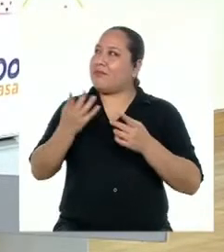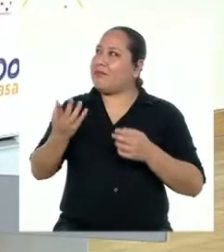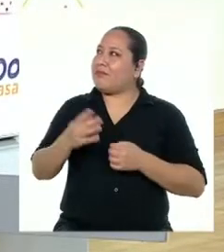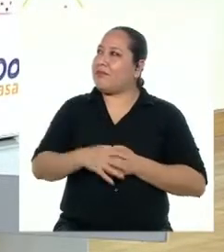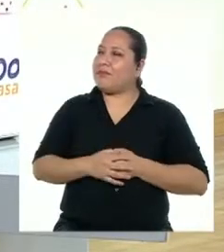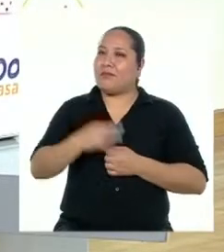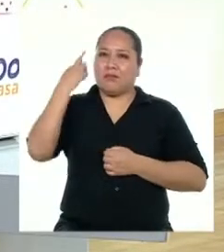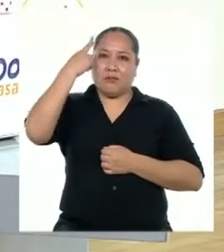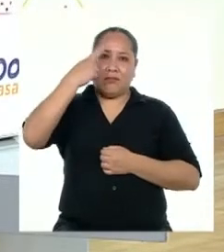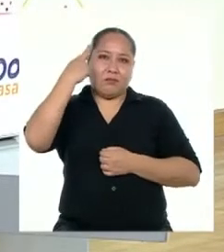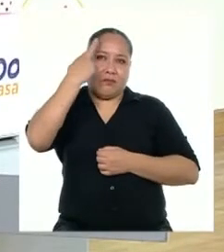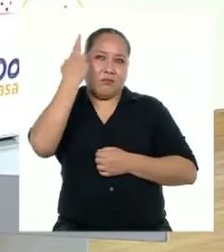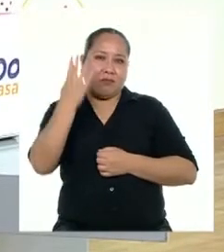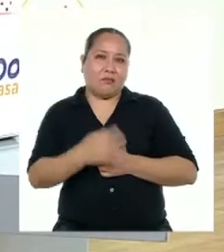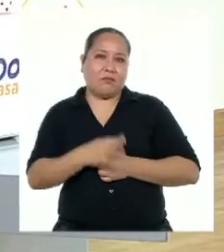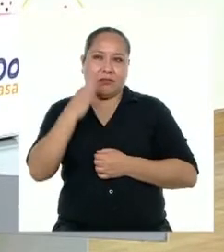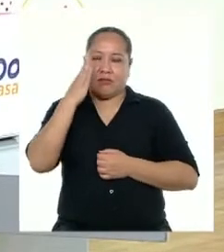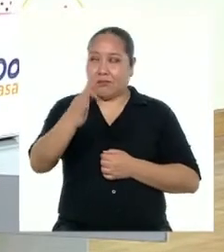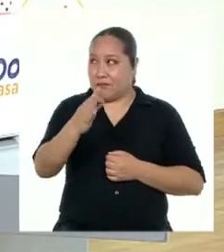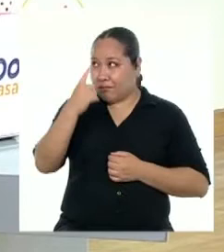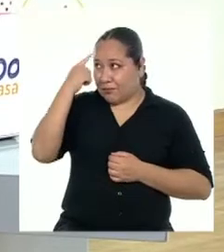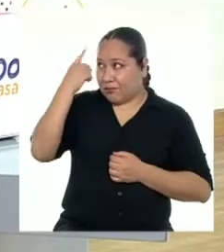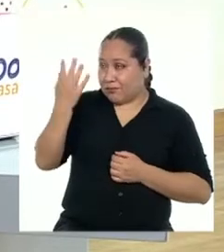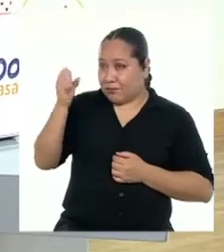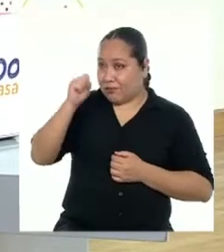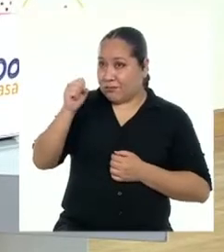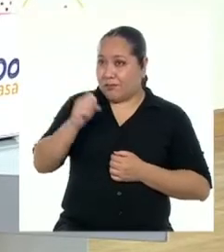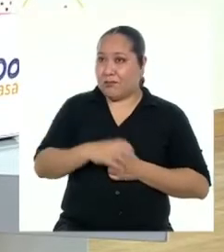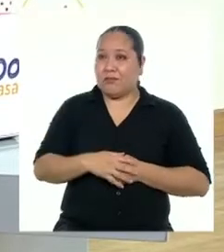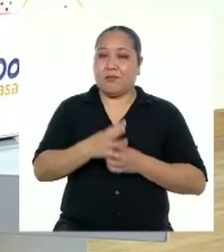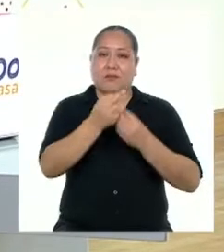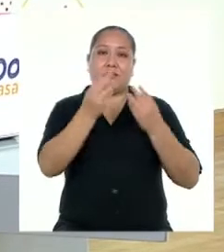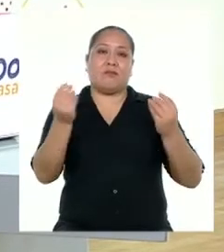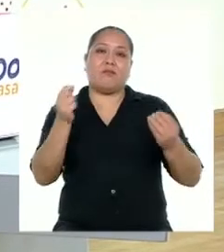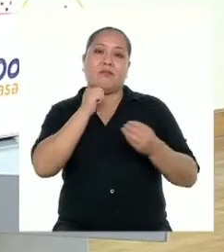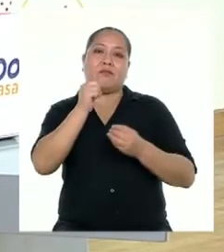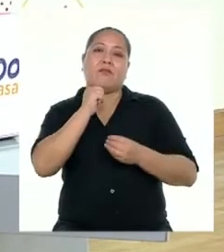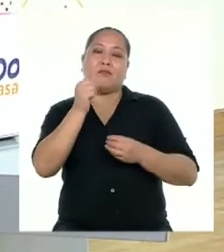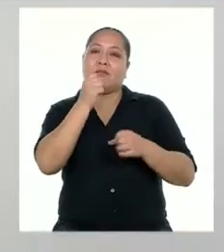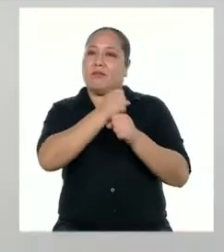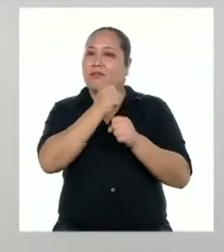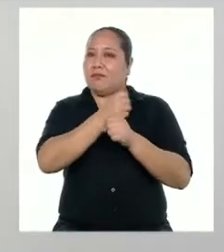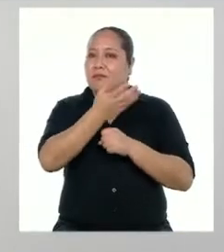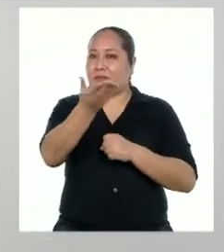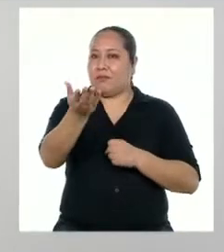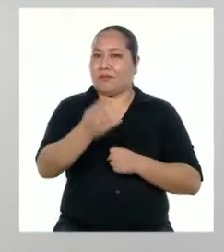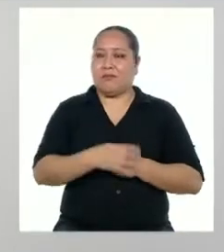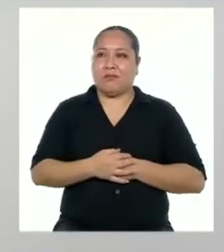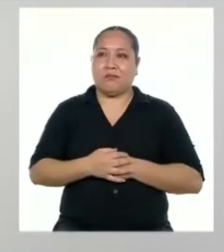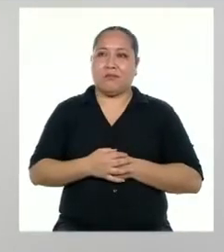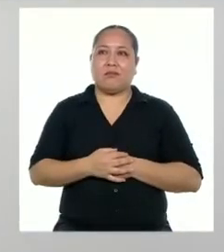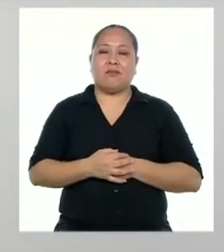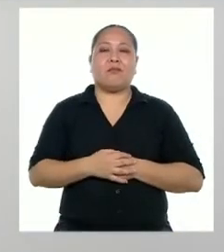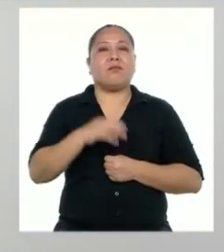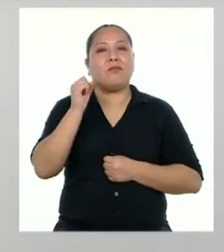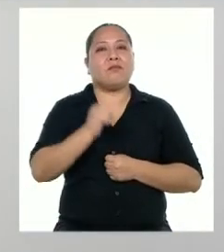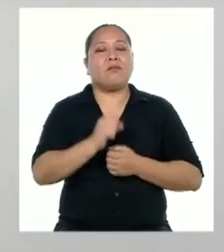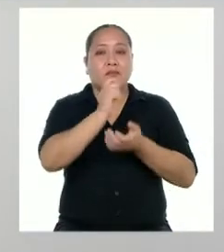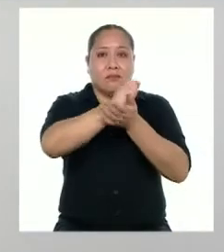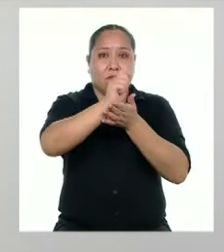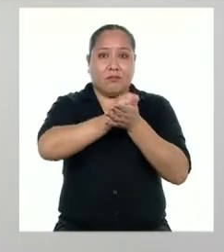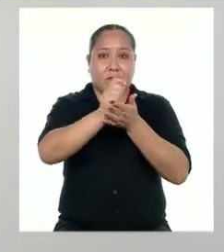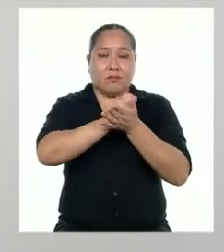tener una reflexión sobre el futuro, ¿no cree? Porque hay mucho pendiente por hacer. Claro, mediante la